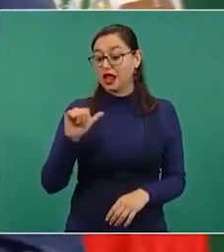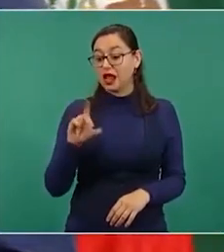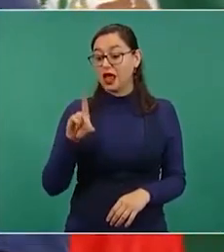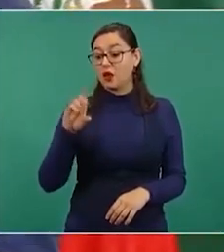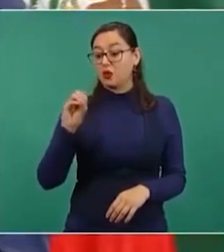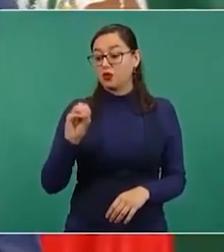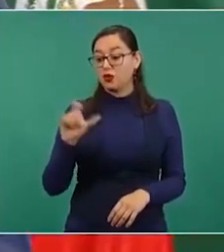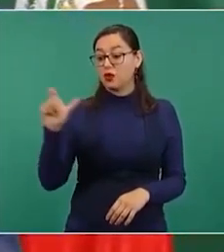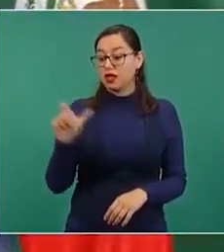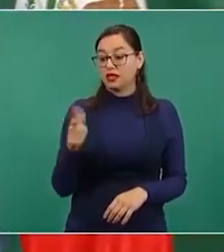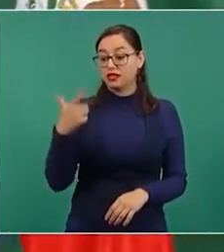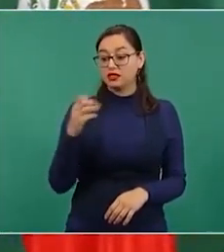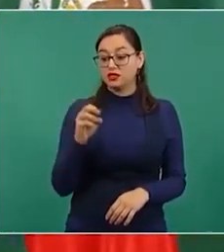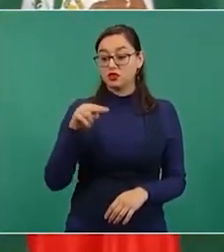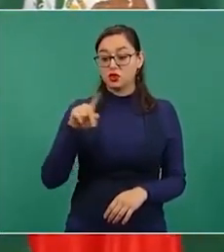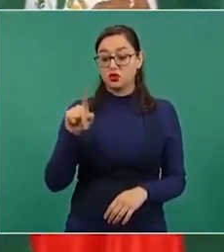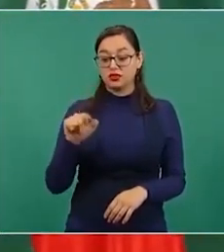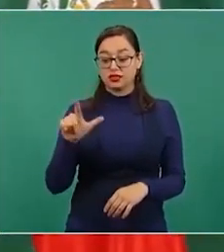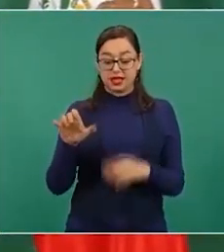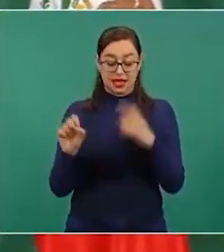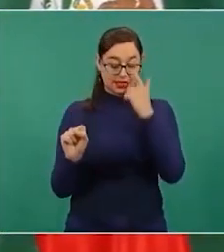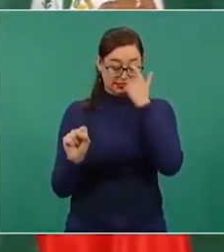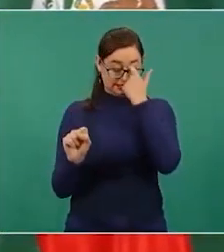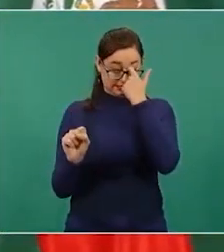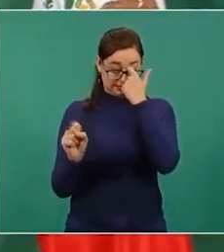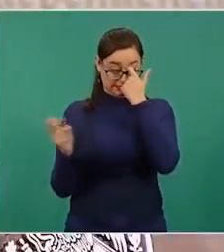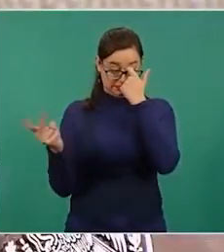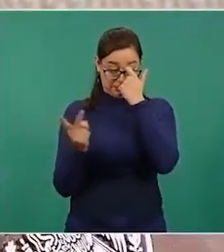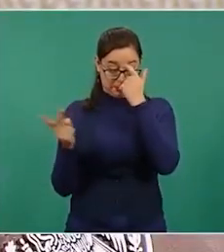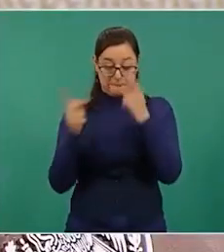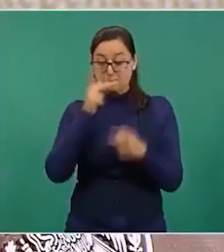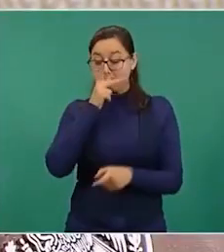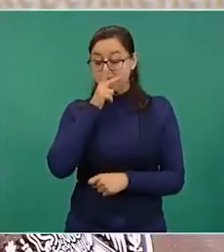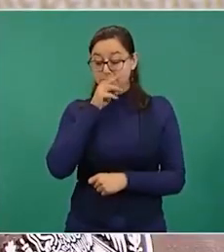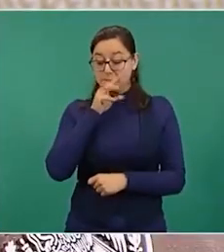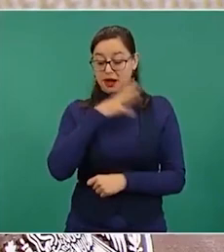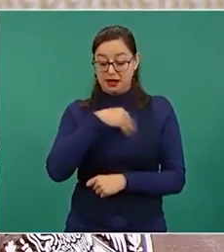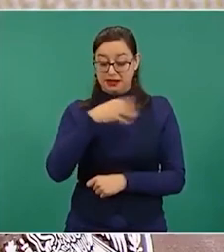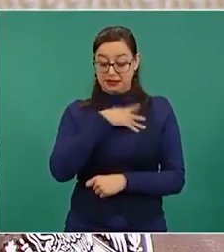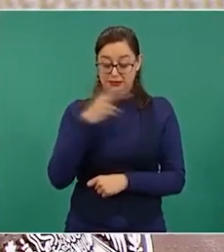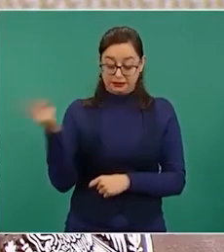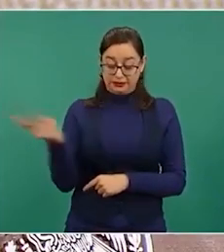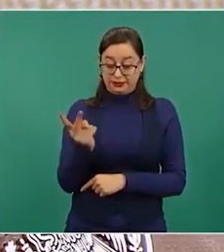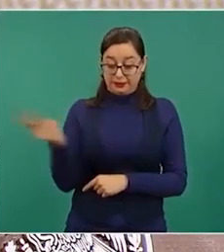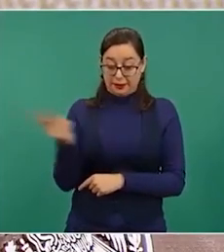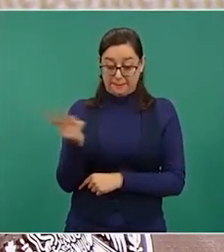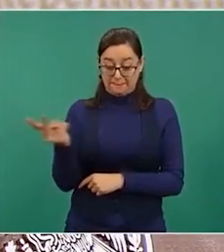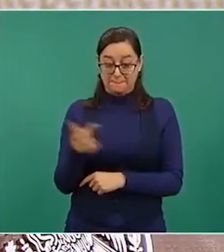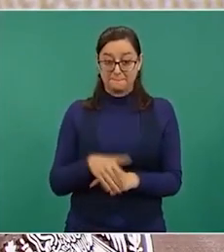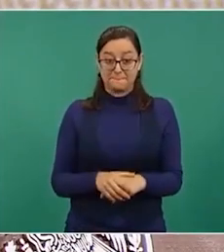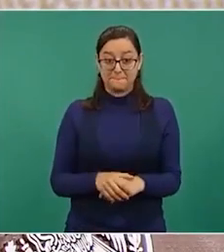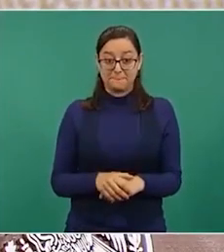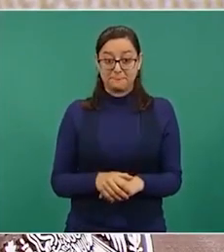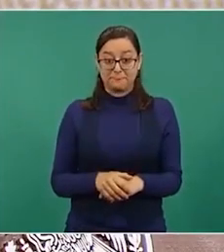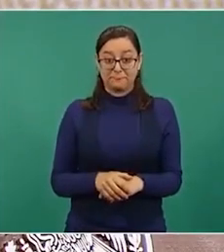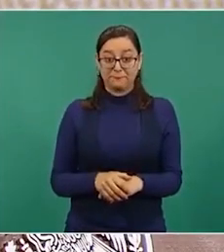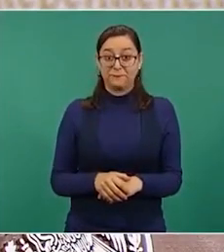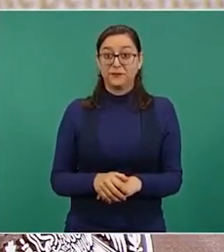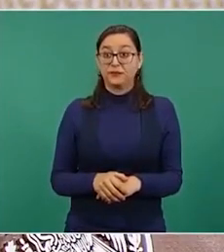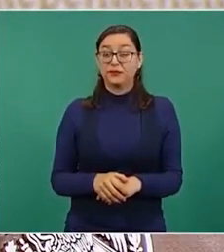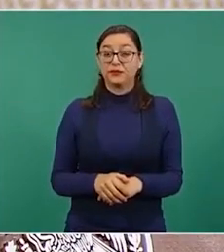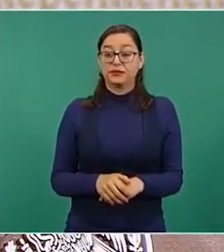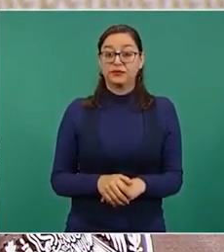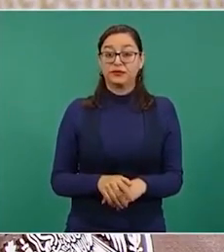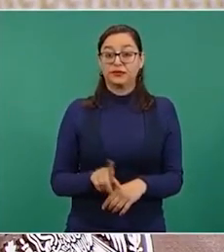porque actúan de manera coordinada y conjunta junto con